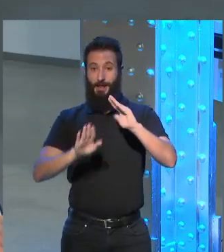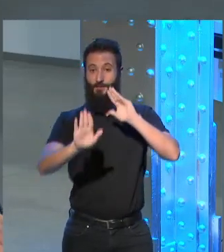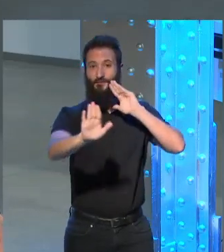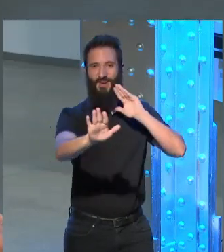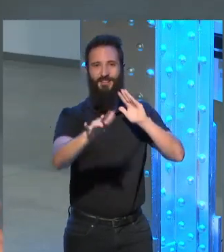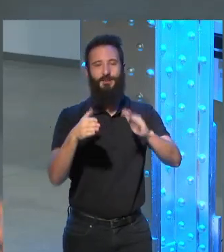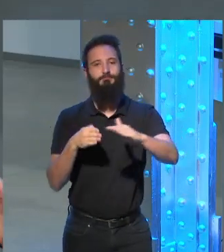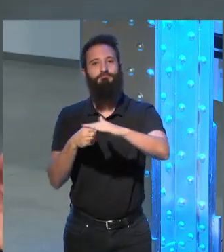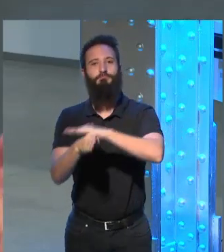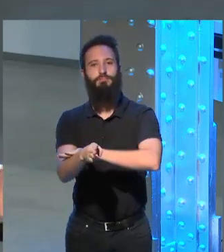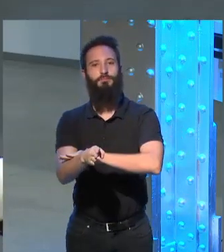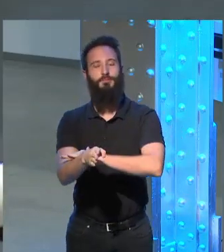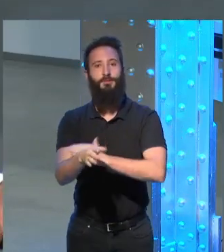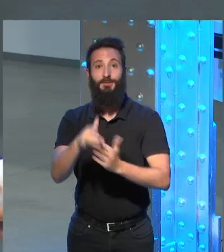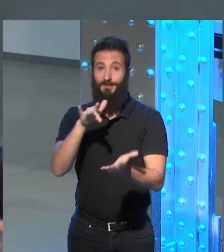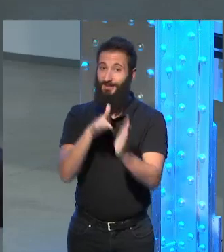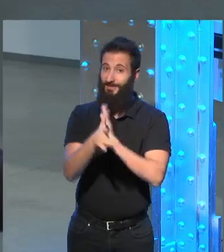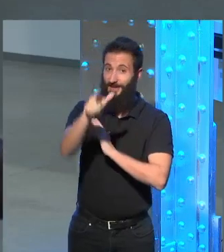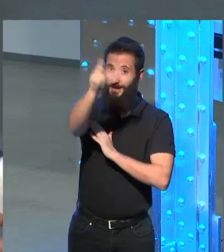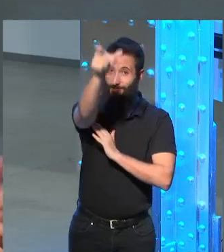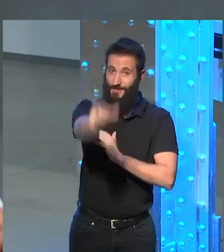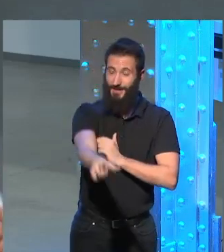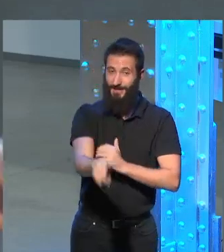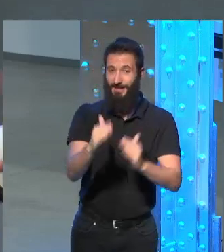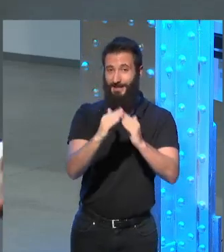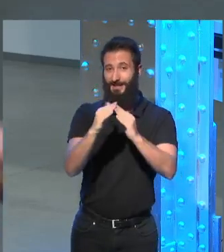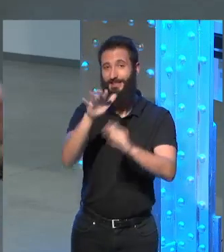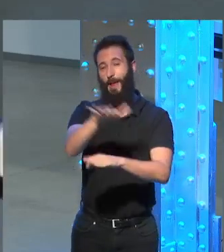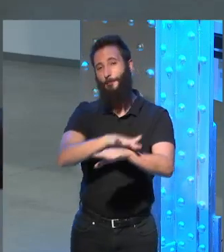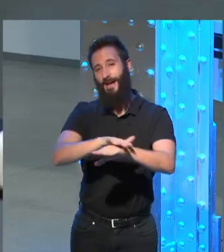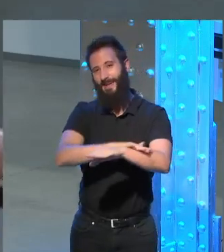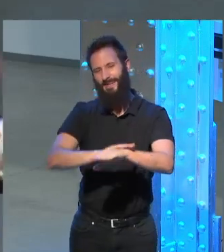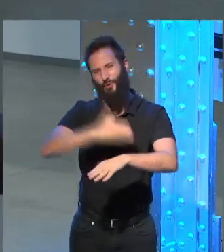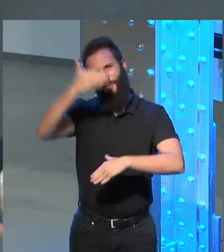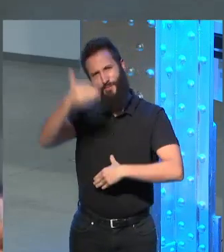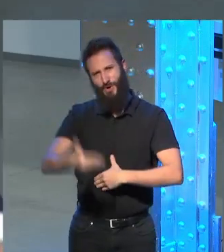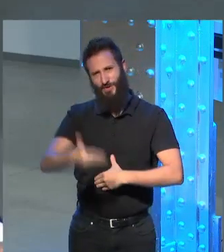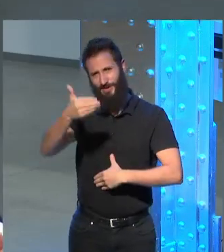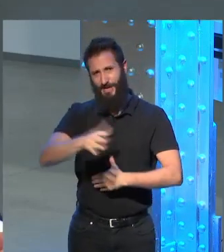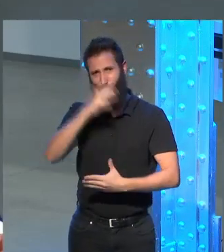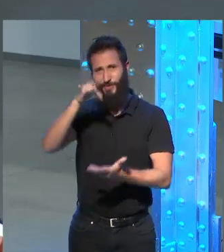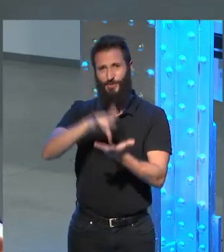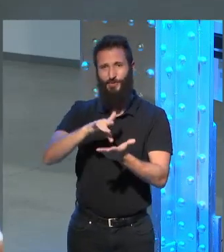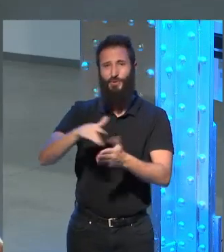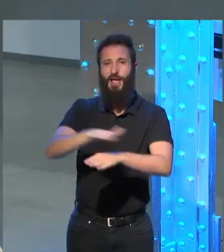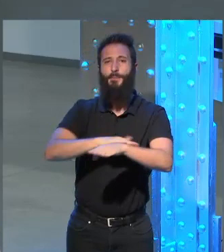donde yo vivía y esa era la casa de un ministro de un ministro muy importante porque era el ministro de relaciones exteriores de Trujillo